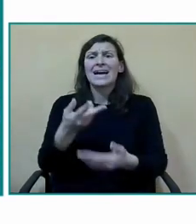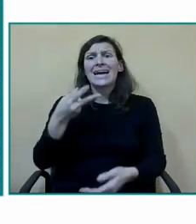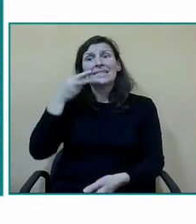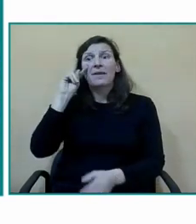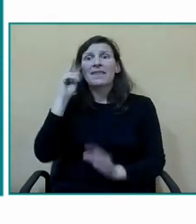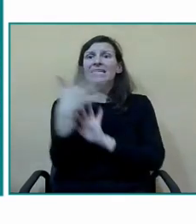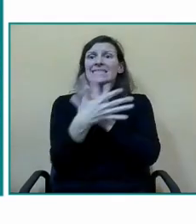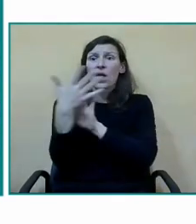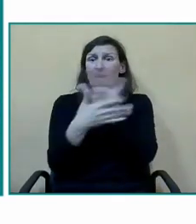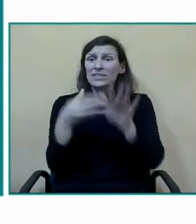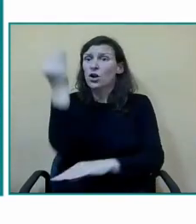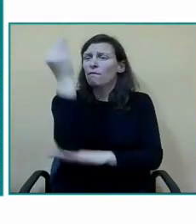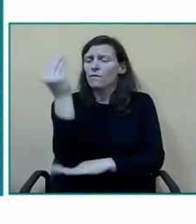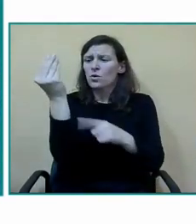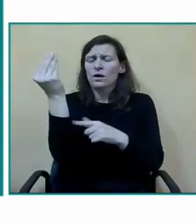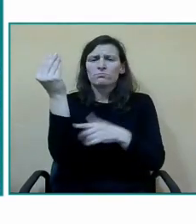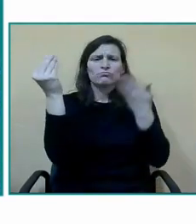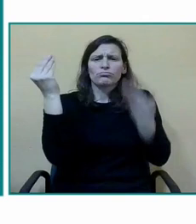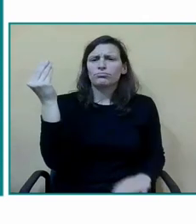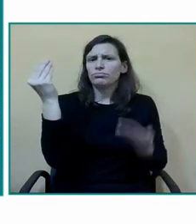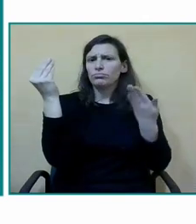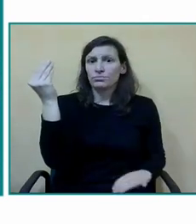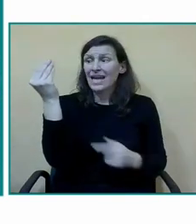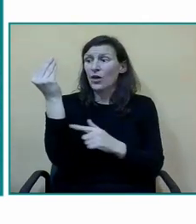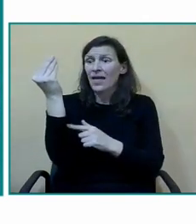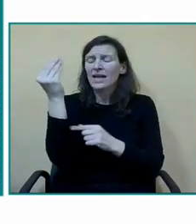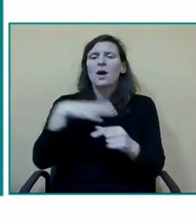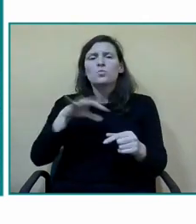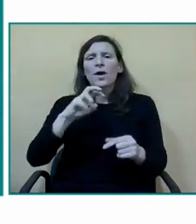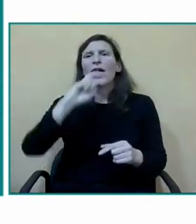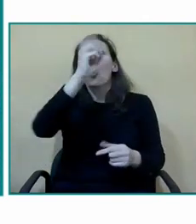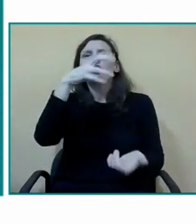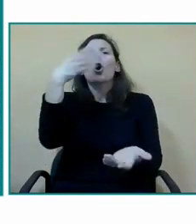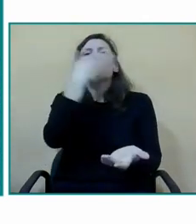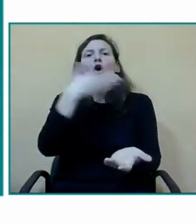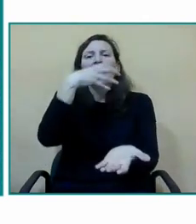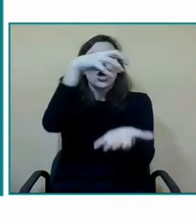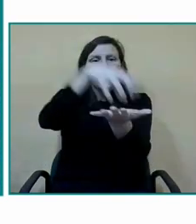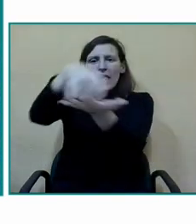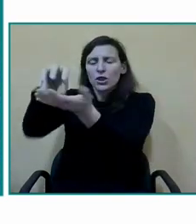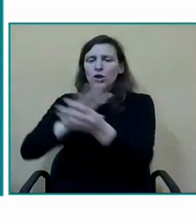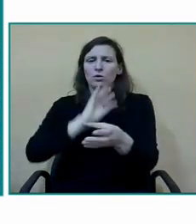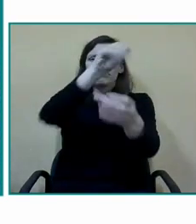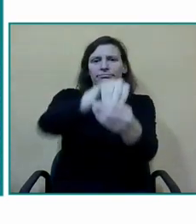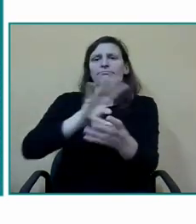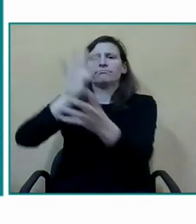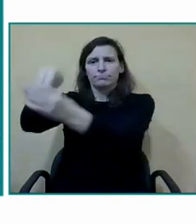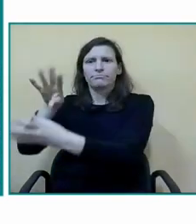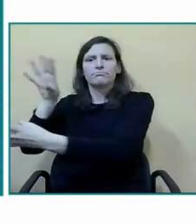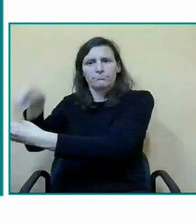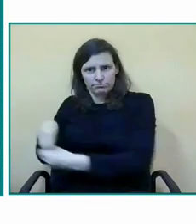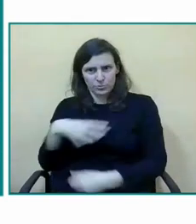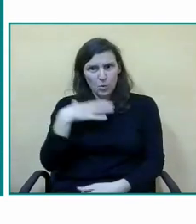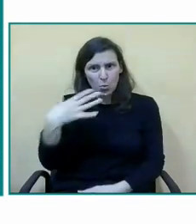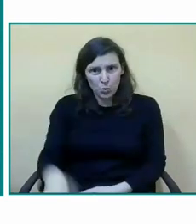signos que se pueda llevar a otros centros educativos que se pueda llevar a otros centros educativos la importancia de